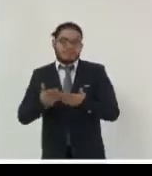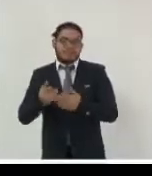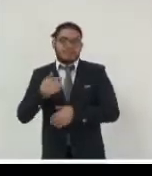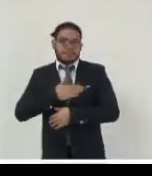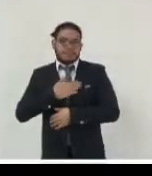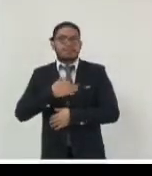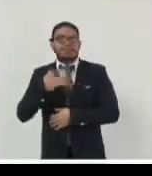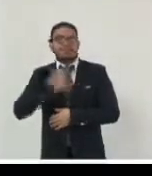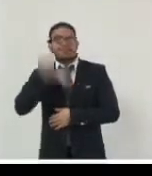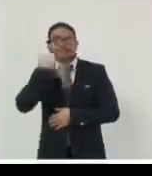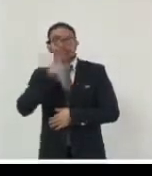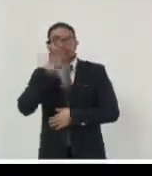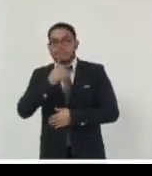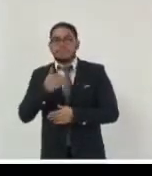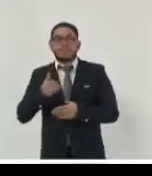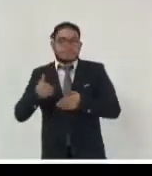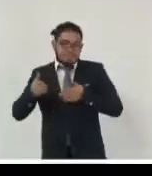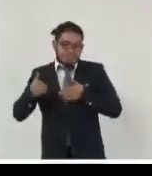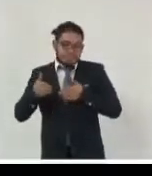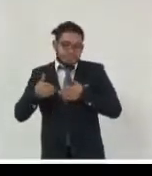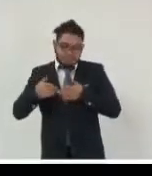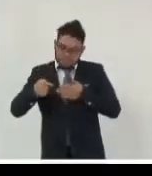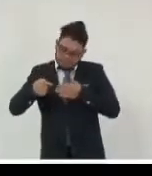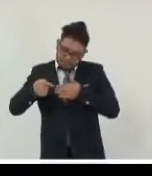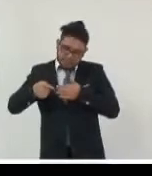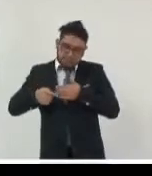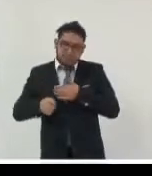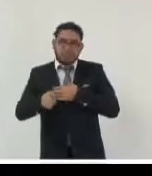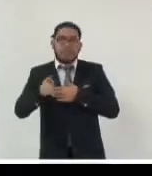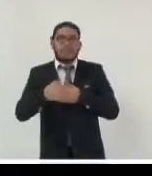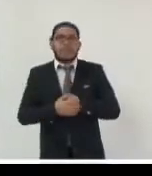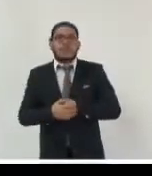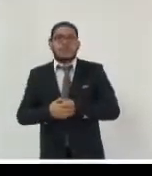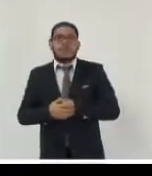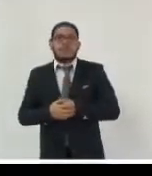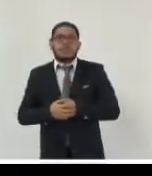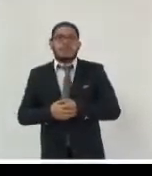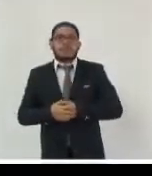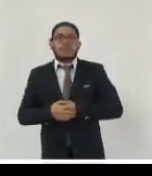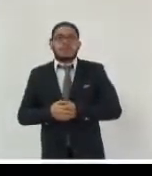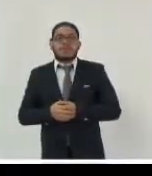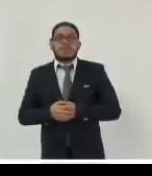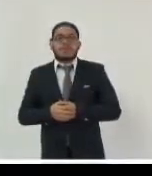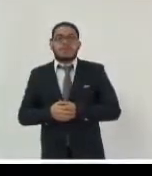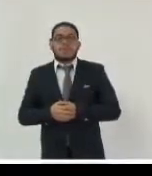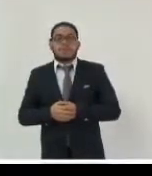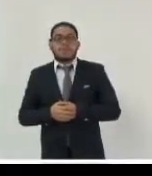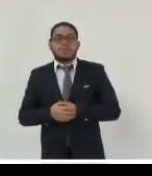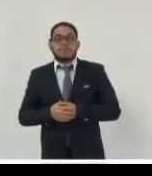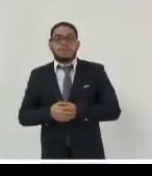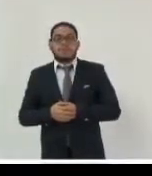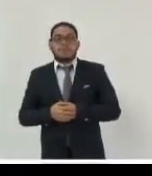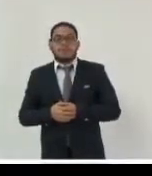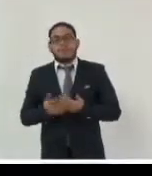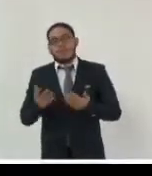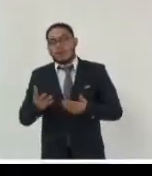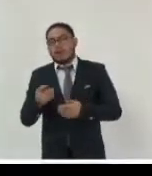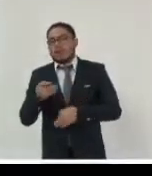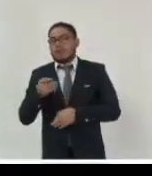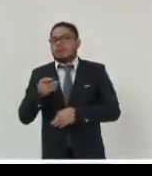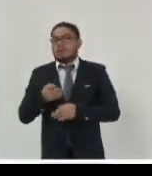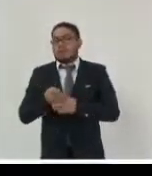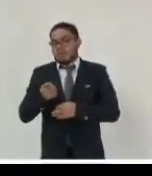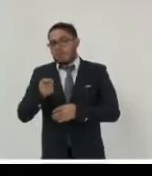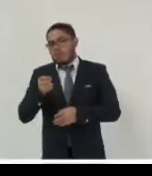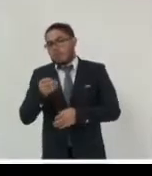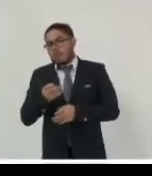doble mirada de la crítica y la autocrítica ¿sí? por lo menos en nuestras latitudes el sector